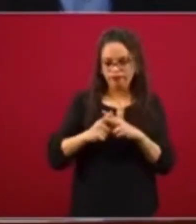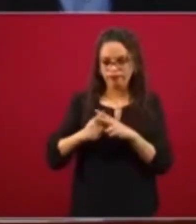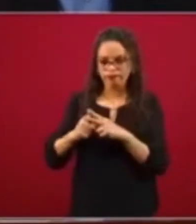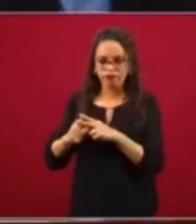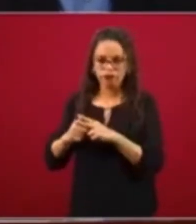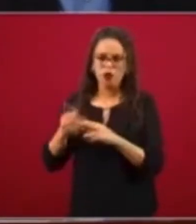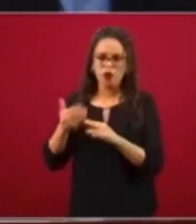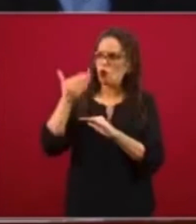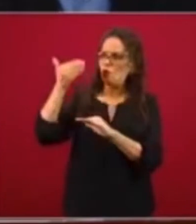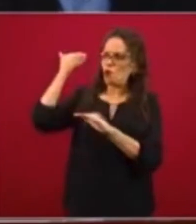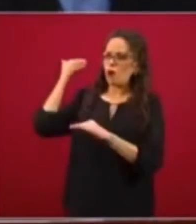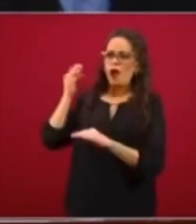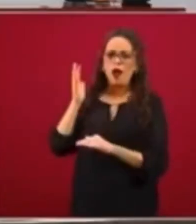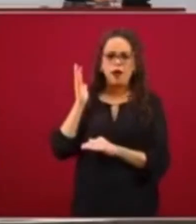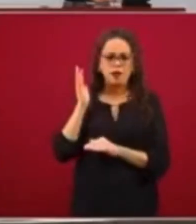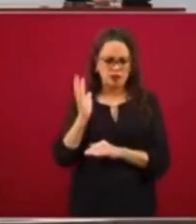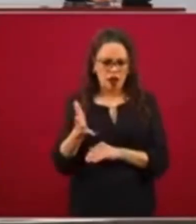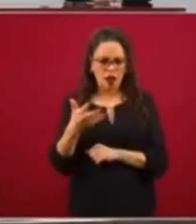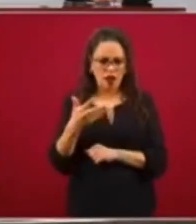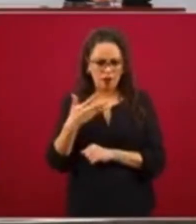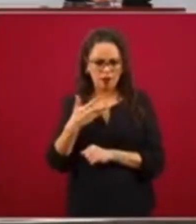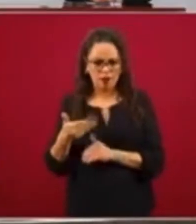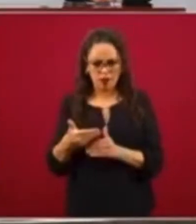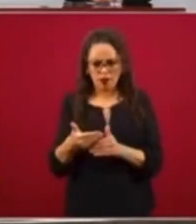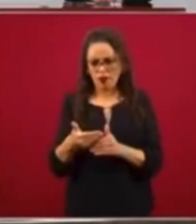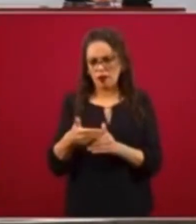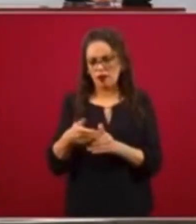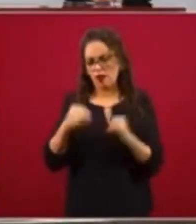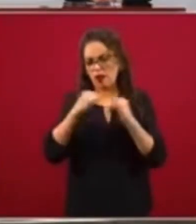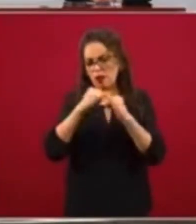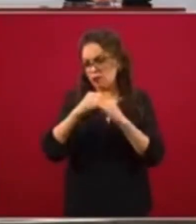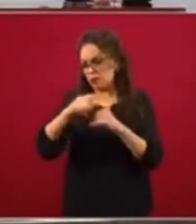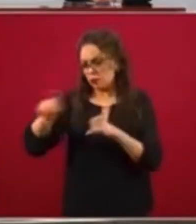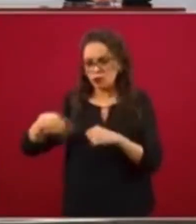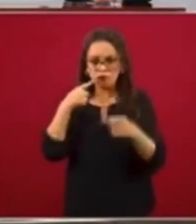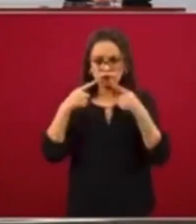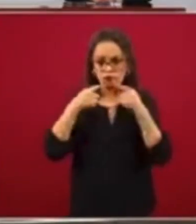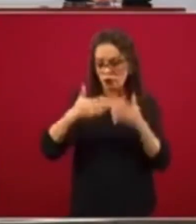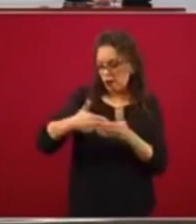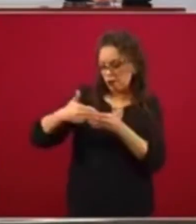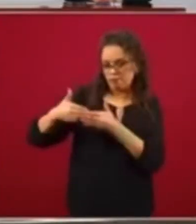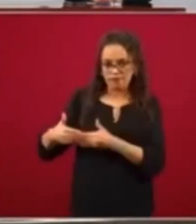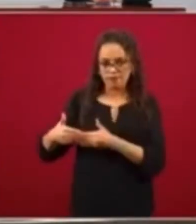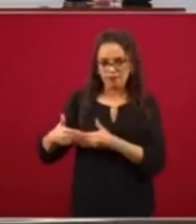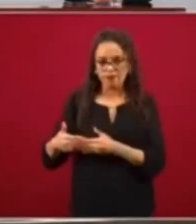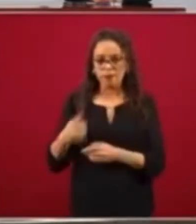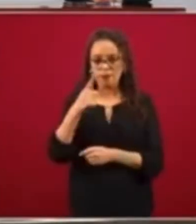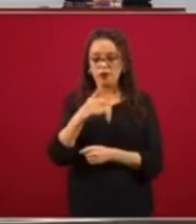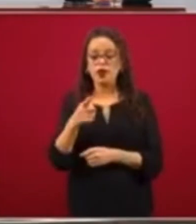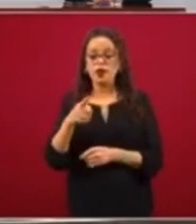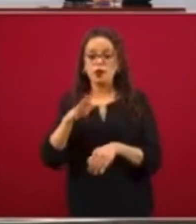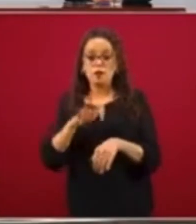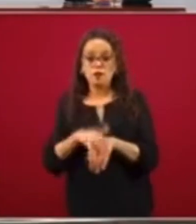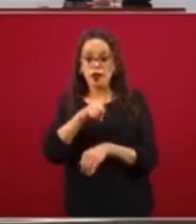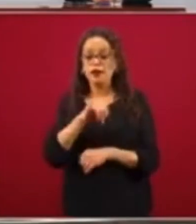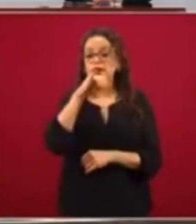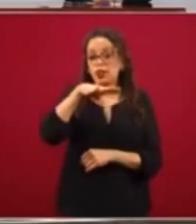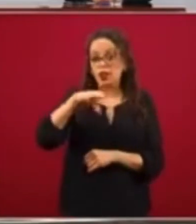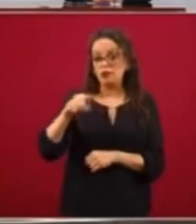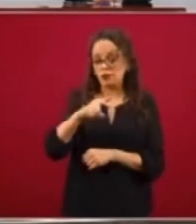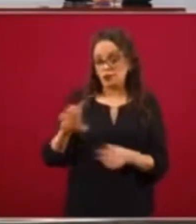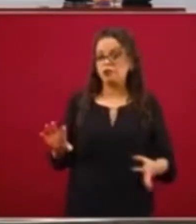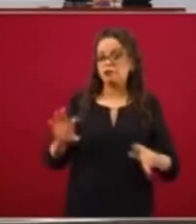que habíamos hecho internamente en las instituciones, en particular con la colaboración del Instituto Mexicano del Seguro Social,